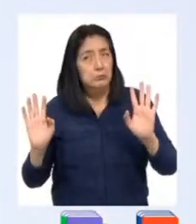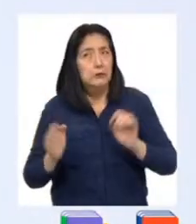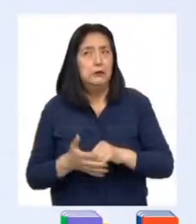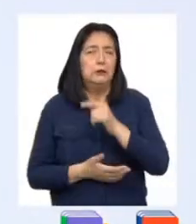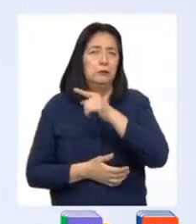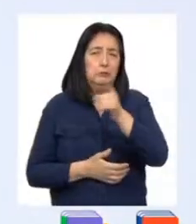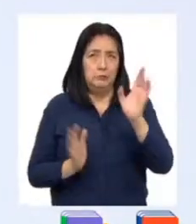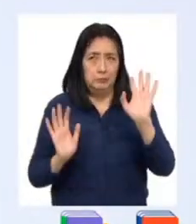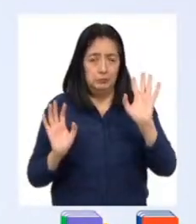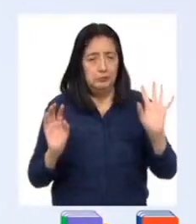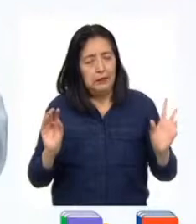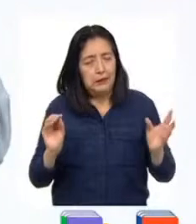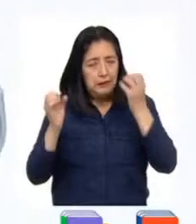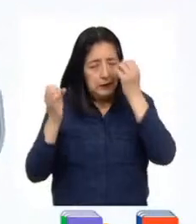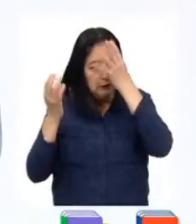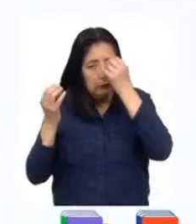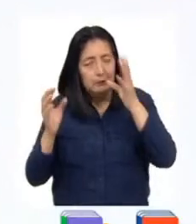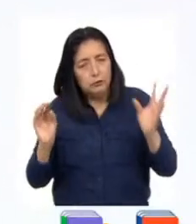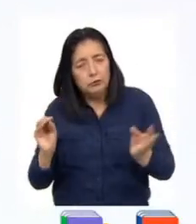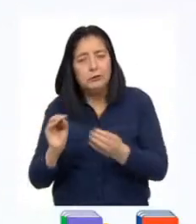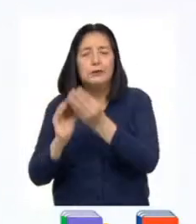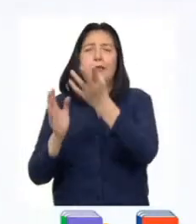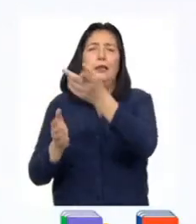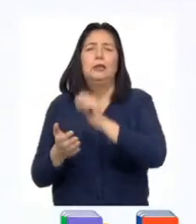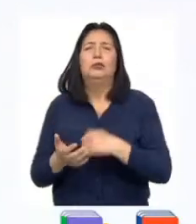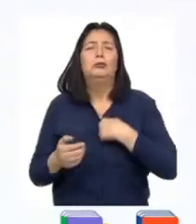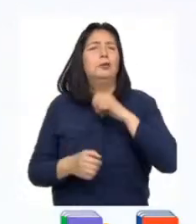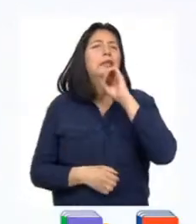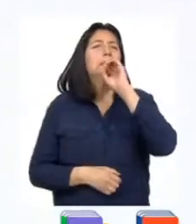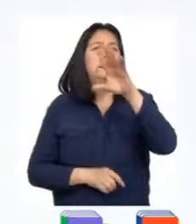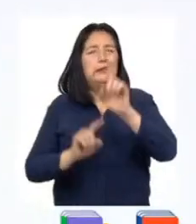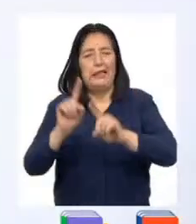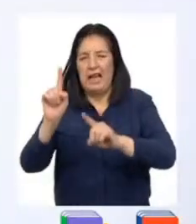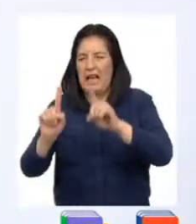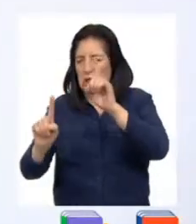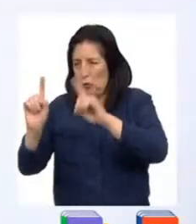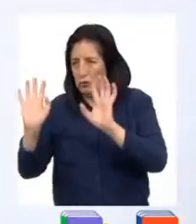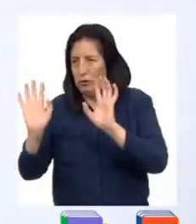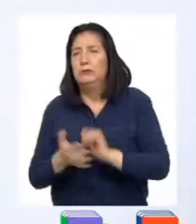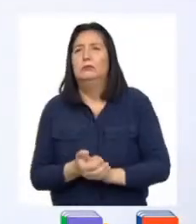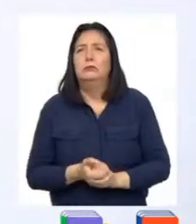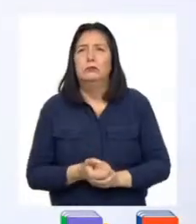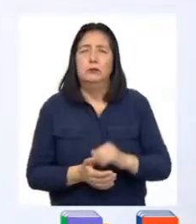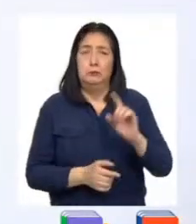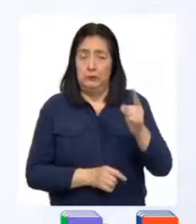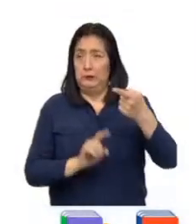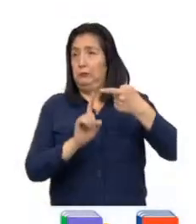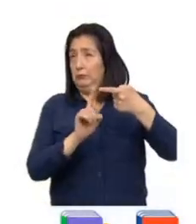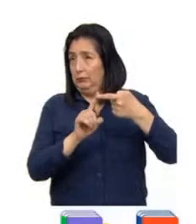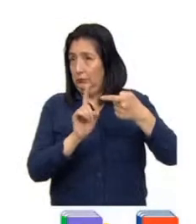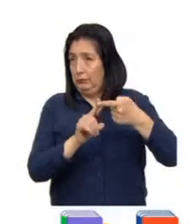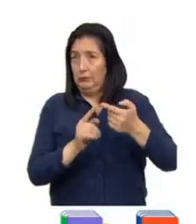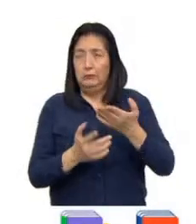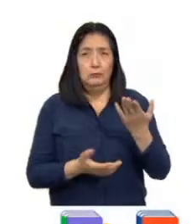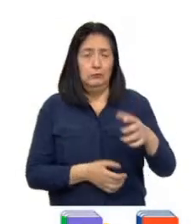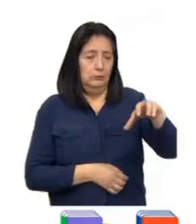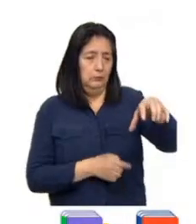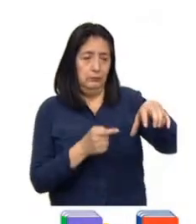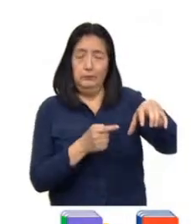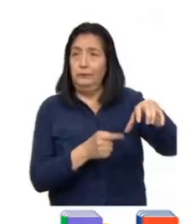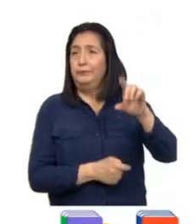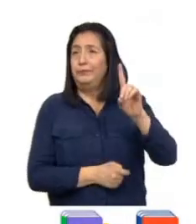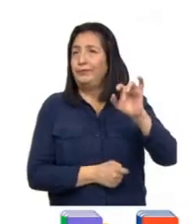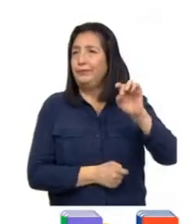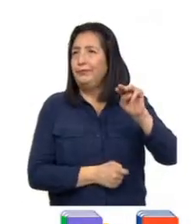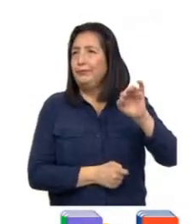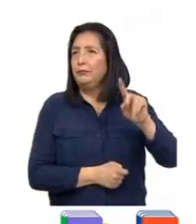complementar lo que ya saben, voy a mencionarles algunas más. En primer lugar está la de MUNA, la